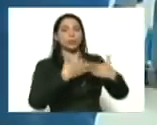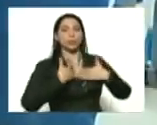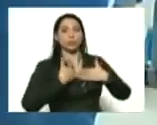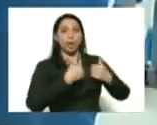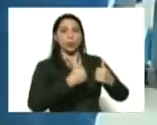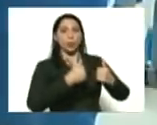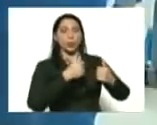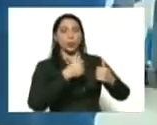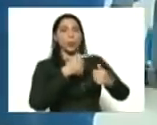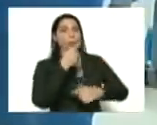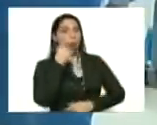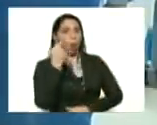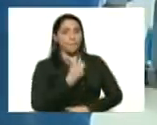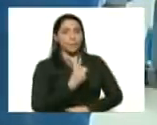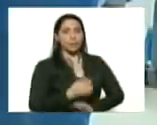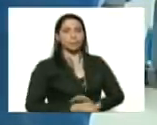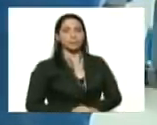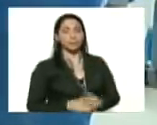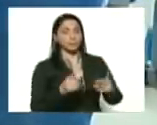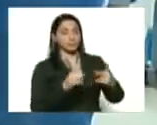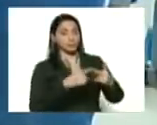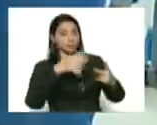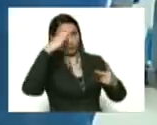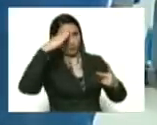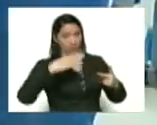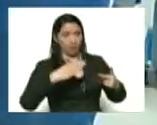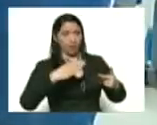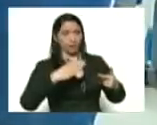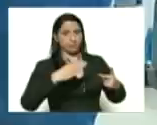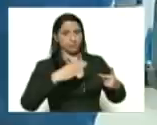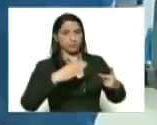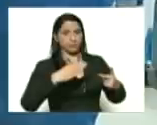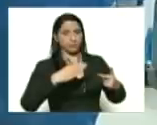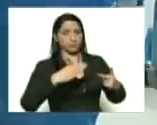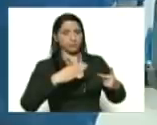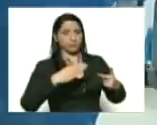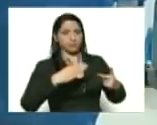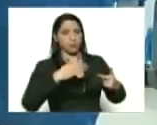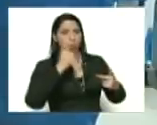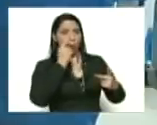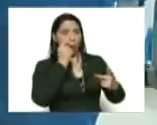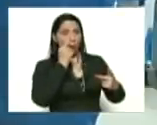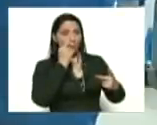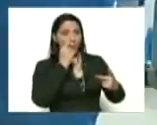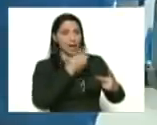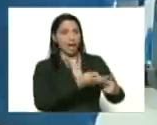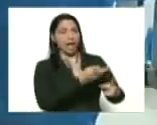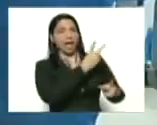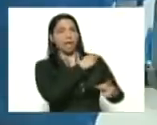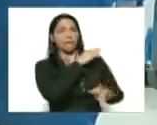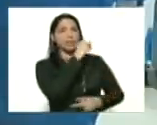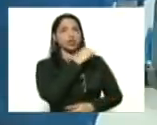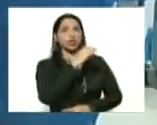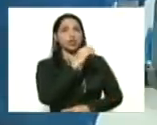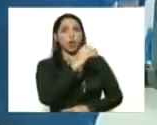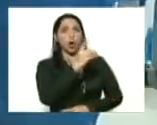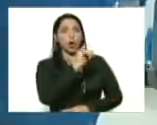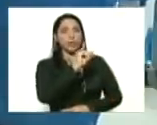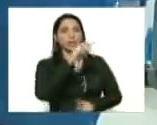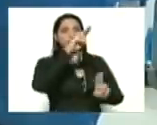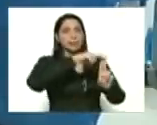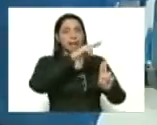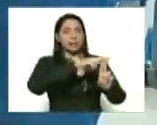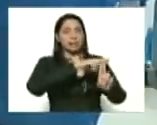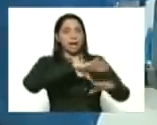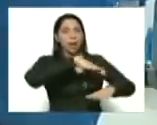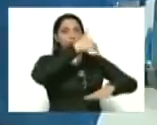Gerardo Briseño el general de división Moronta Yuliao quien es el jefe de la SODI Táchira la autoridad